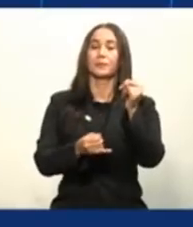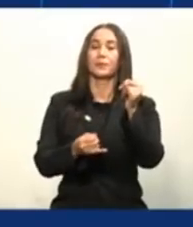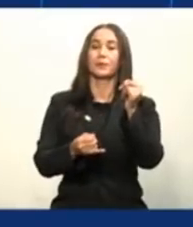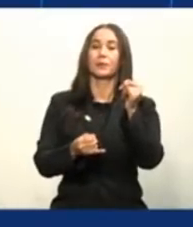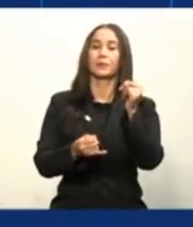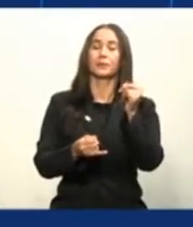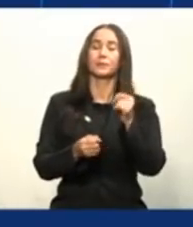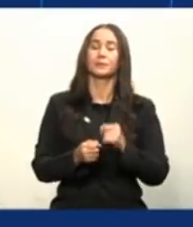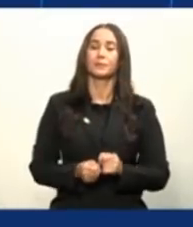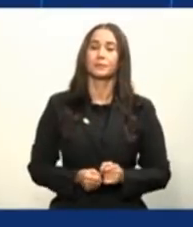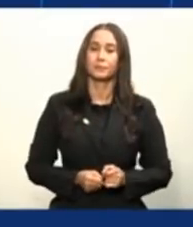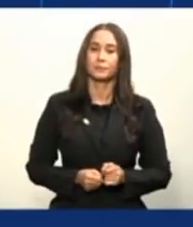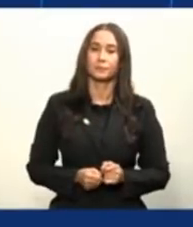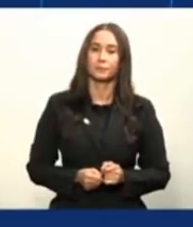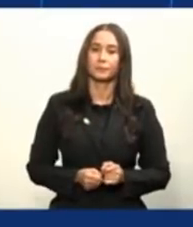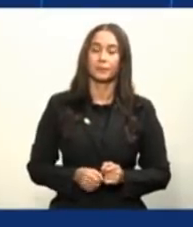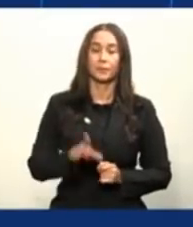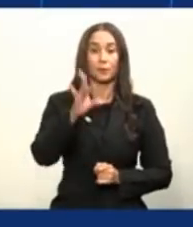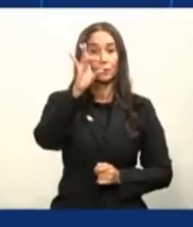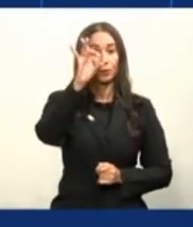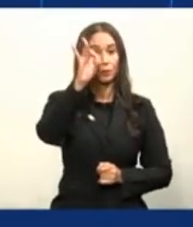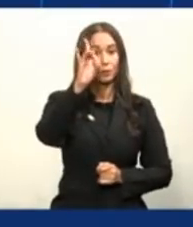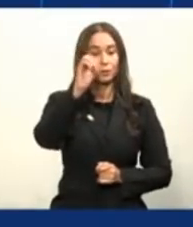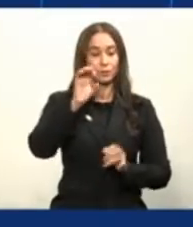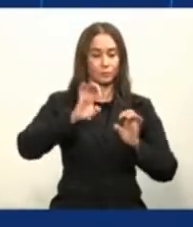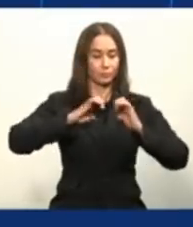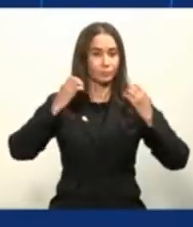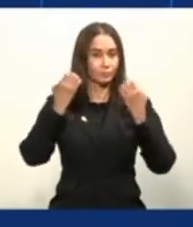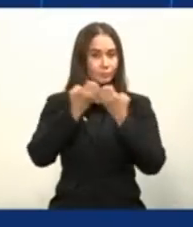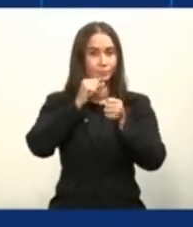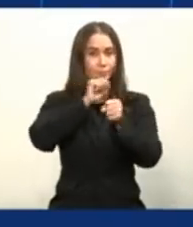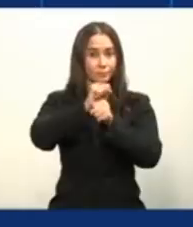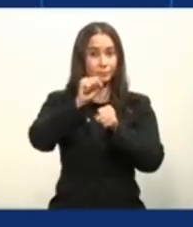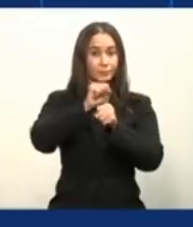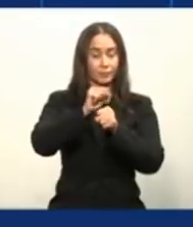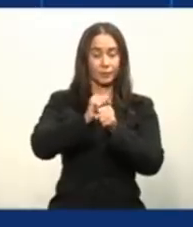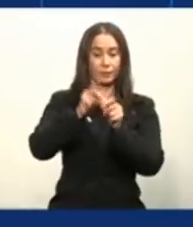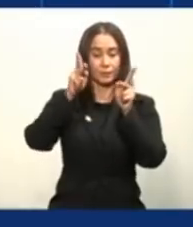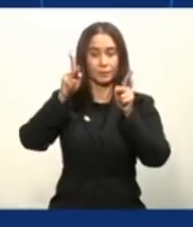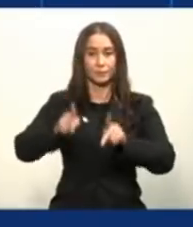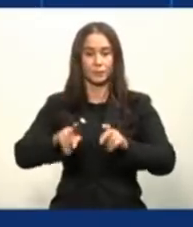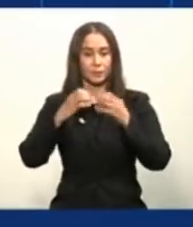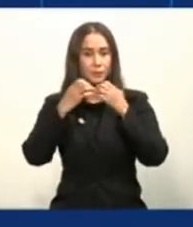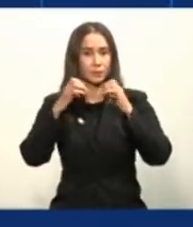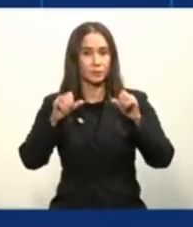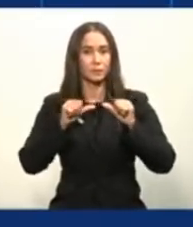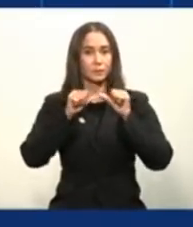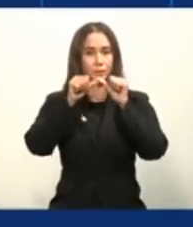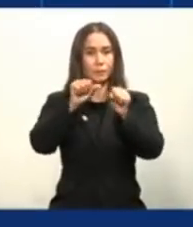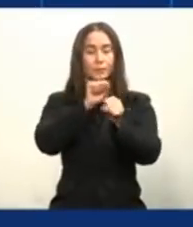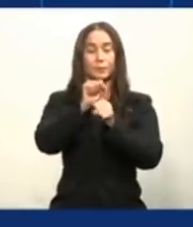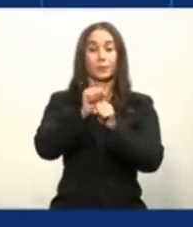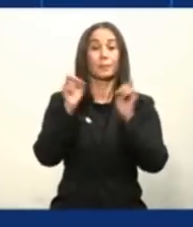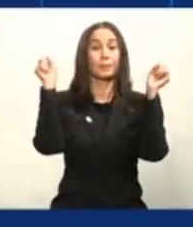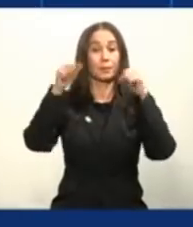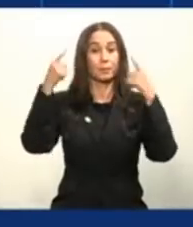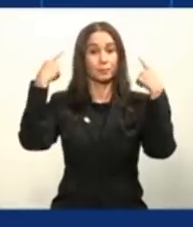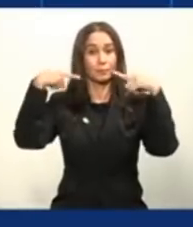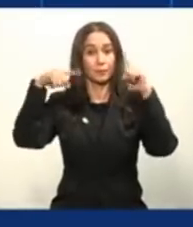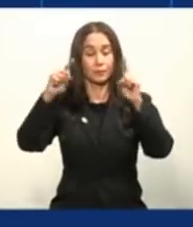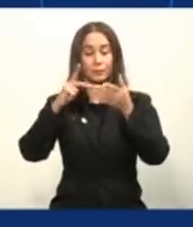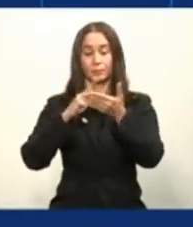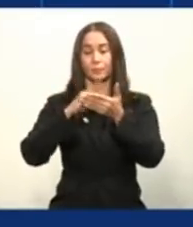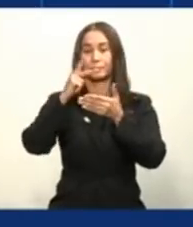contamos con ocho grandes equipos de trabajo para poder realmente llevar a cabo este